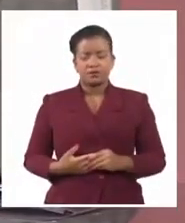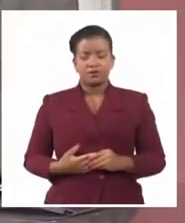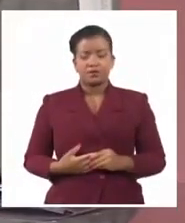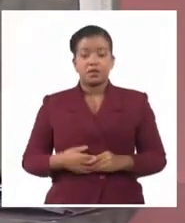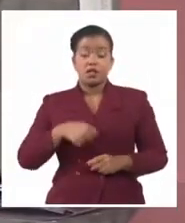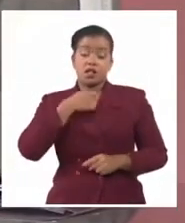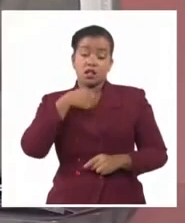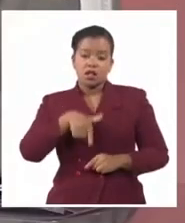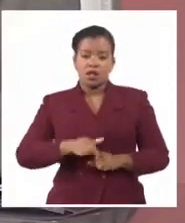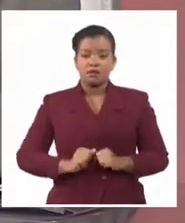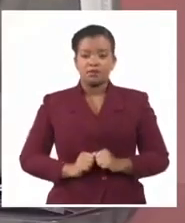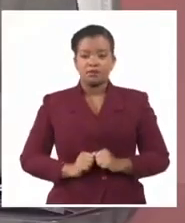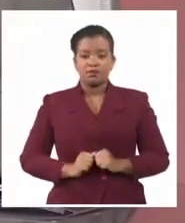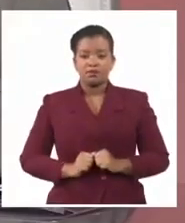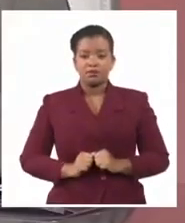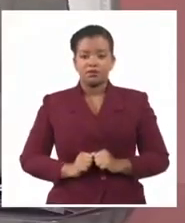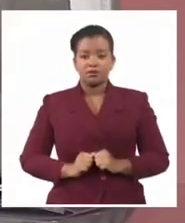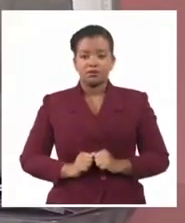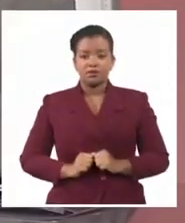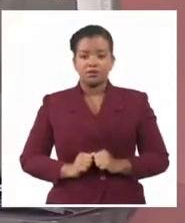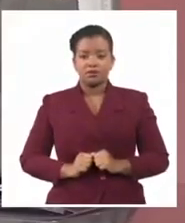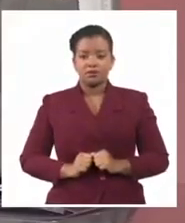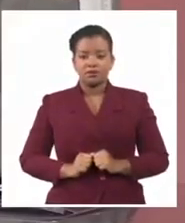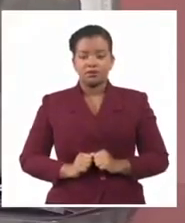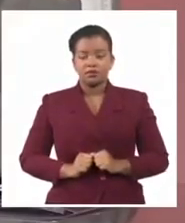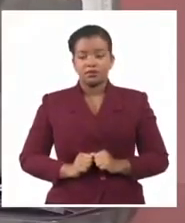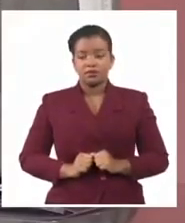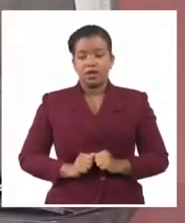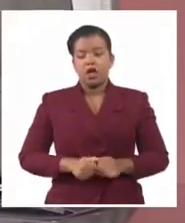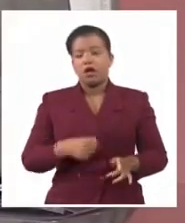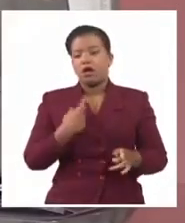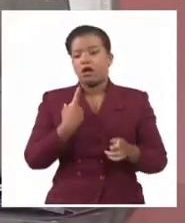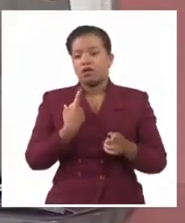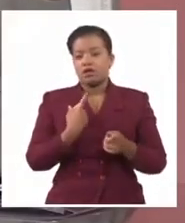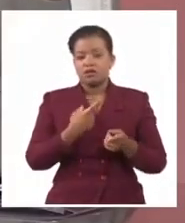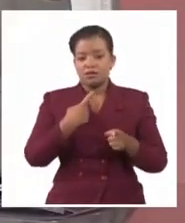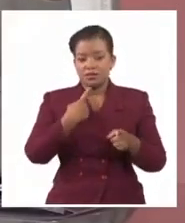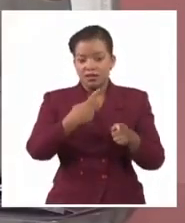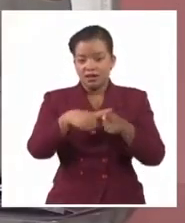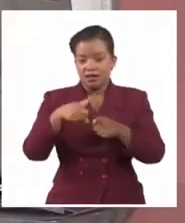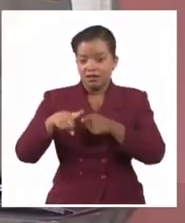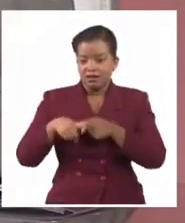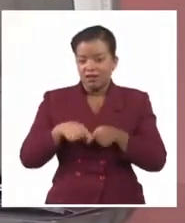el carácter comercial de las misceláneas mediante el conteo del artículo.